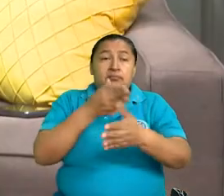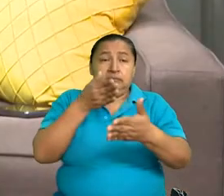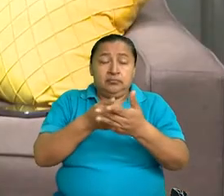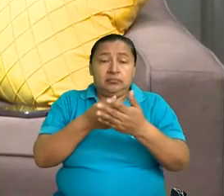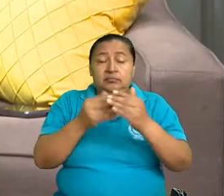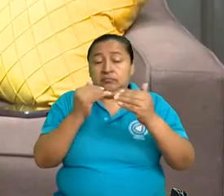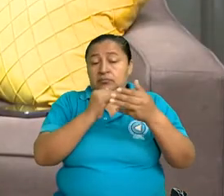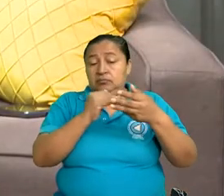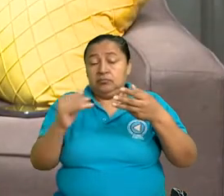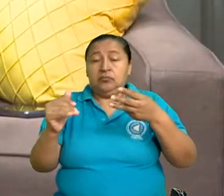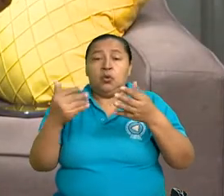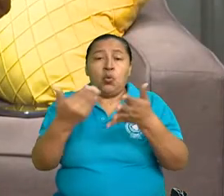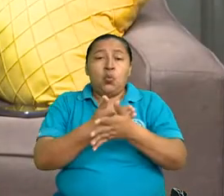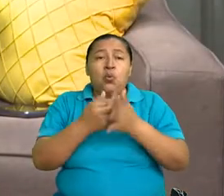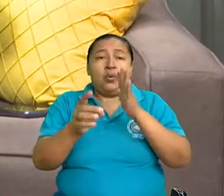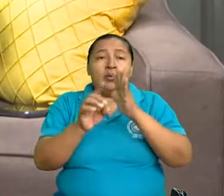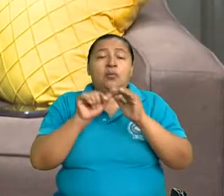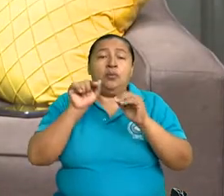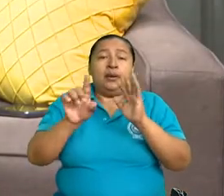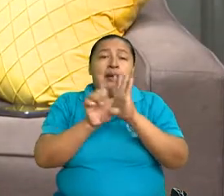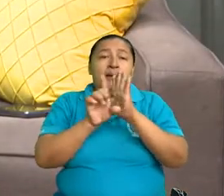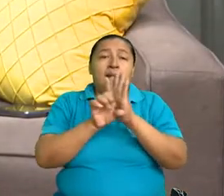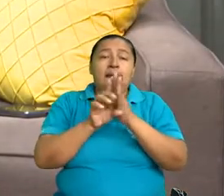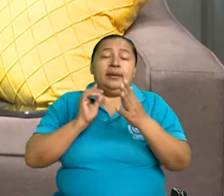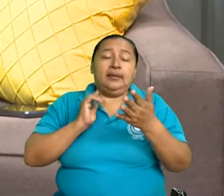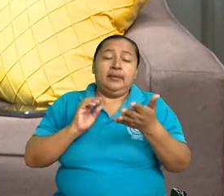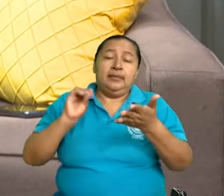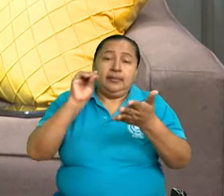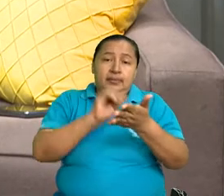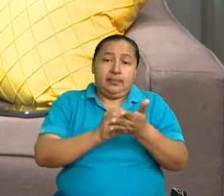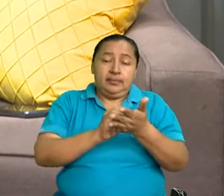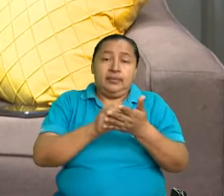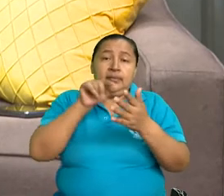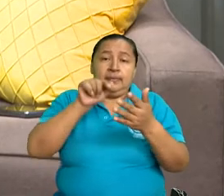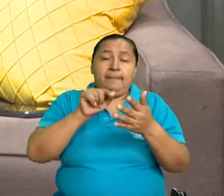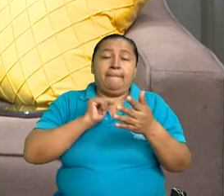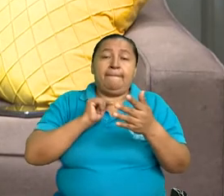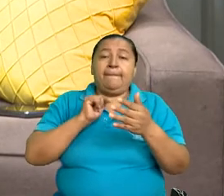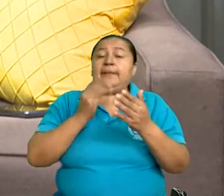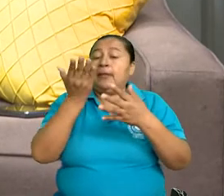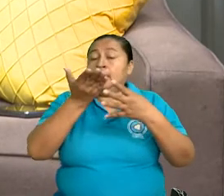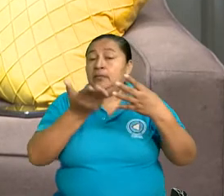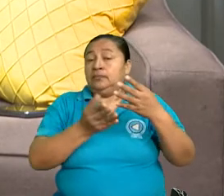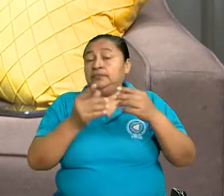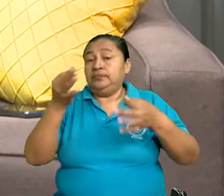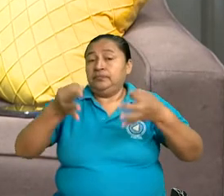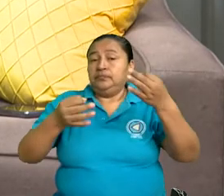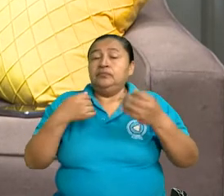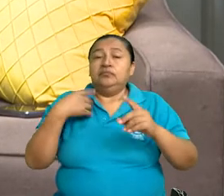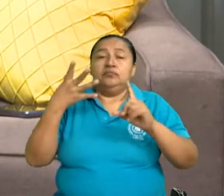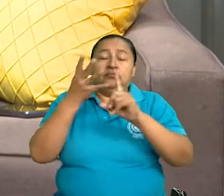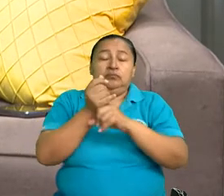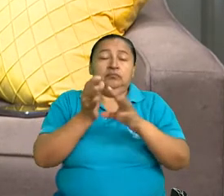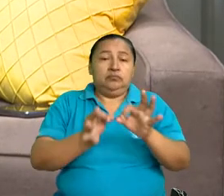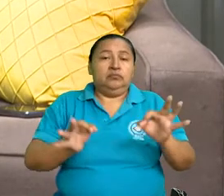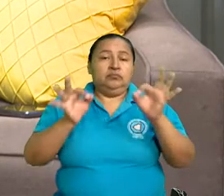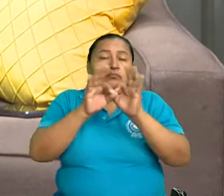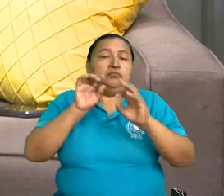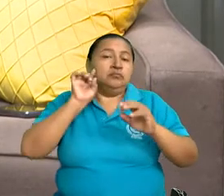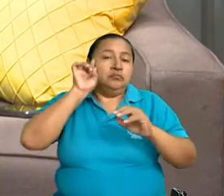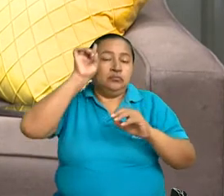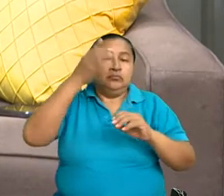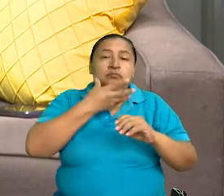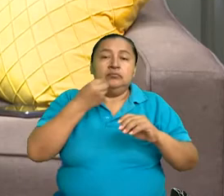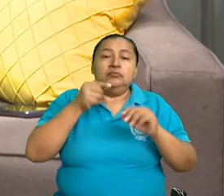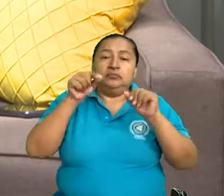líneas una ley que está contenida dentro de este compendio jurídico, los alcances que tiene para el desarrollo de la juventud